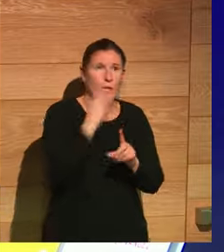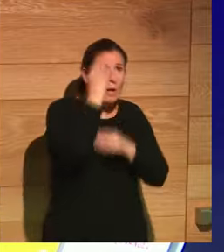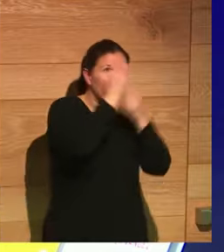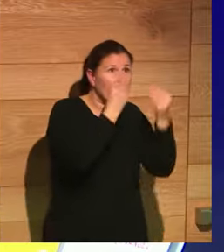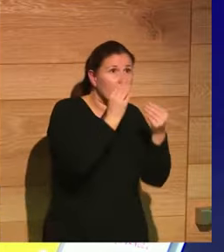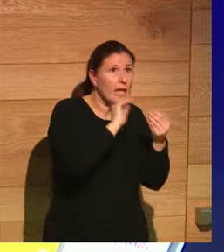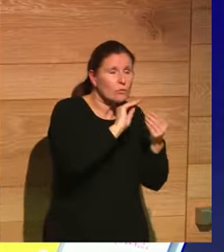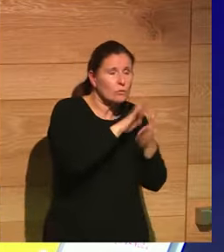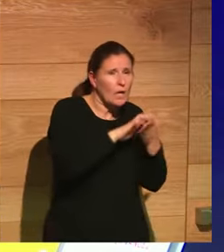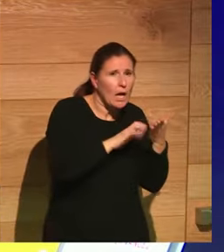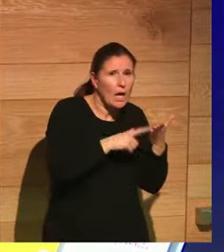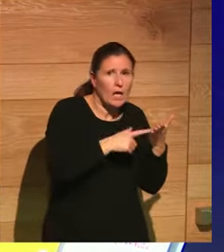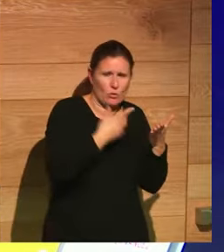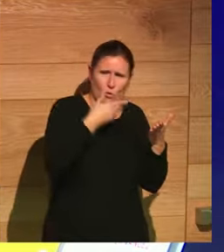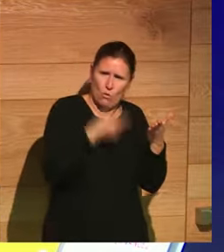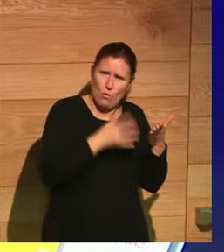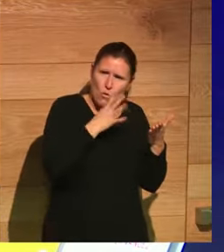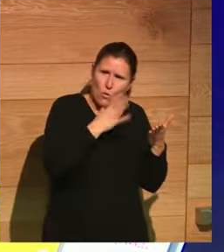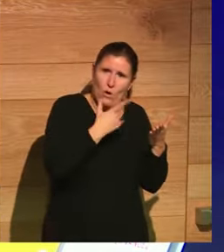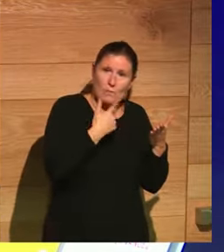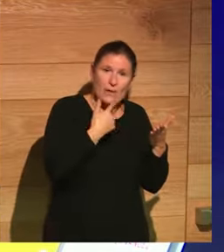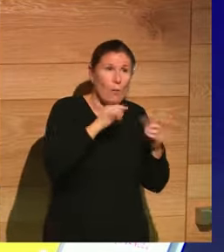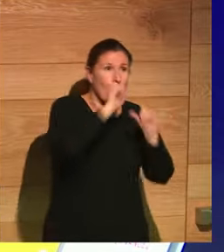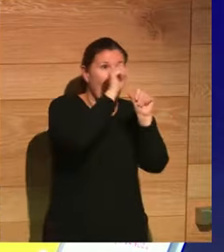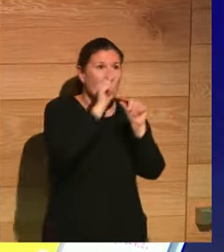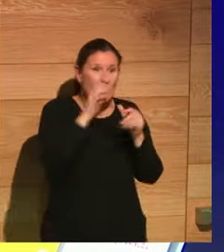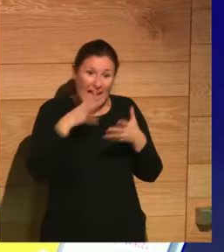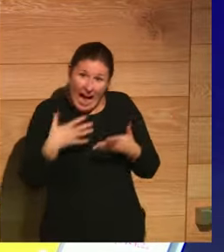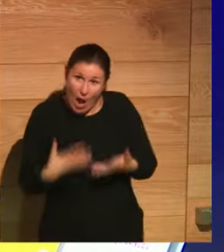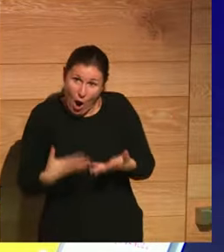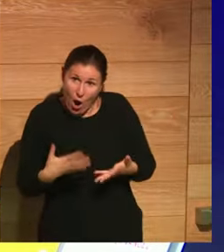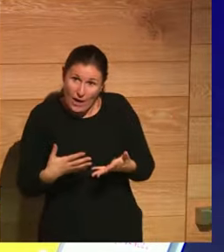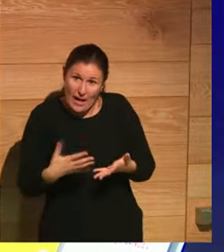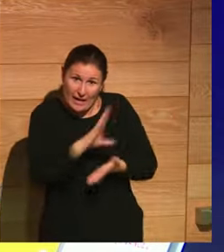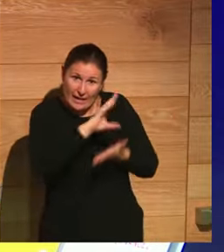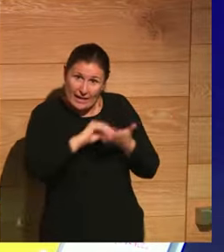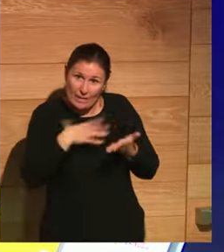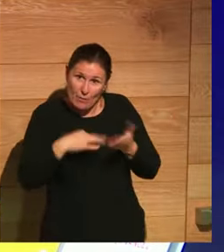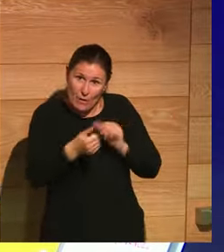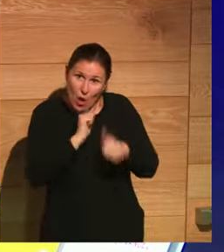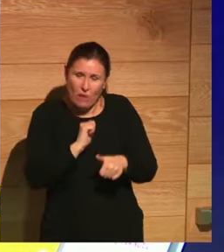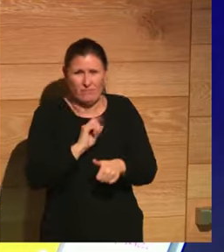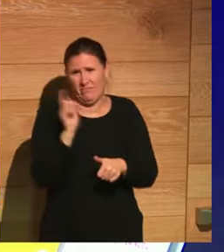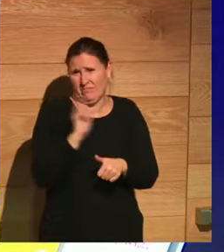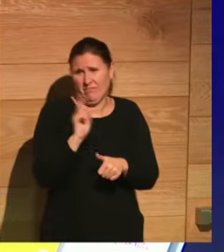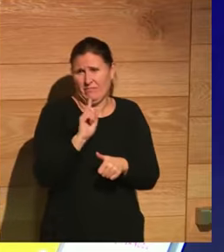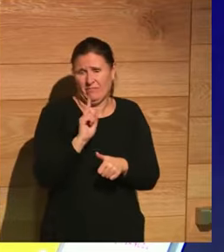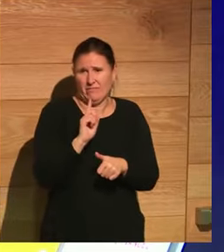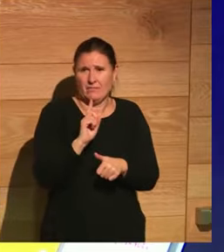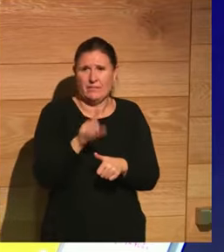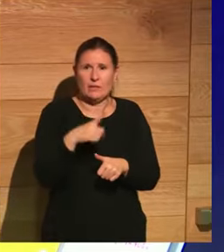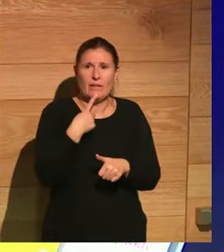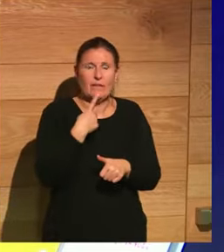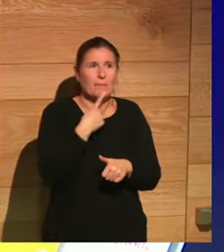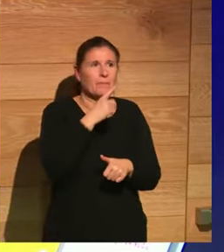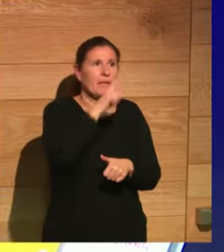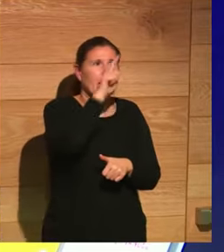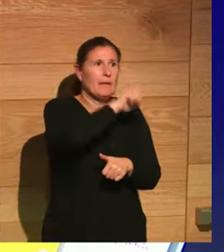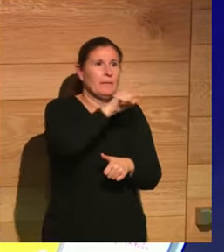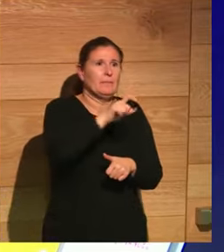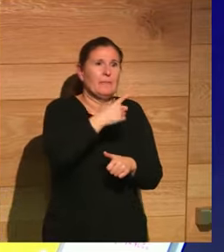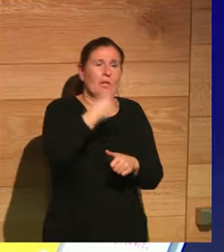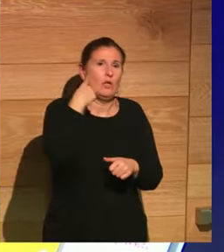pero no las tomemos como un modelo de vida actual porque entonces no creo que nos funcione demasiado lo de tomar a los clásicos